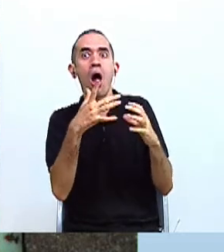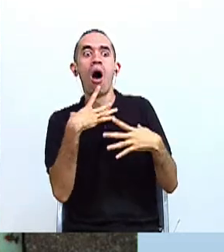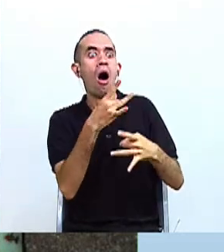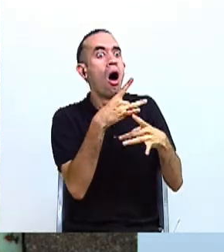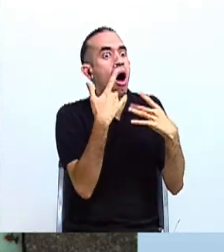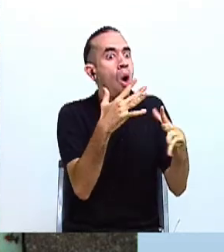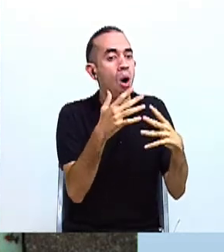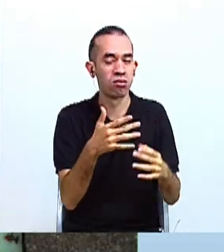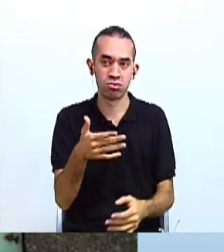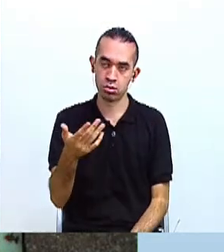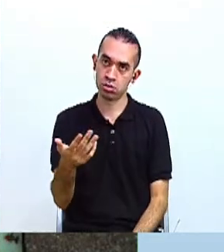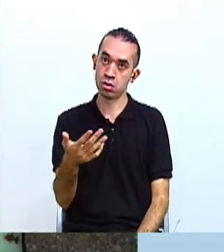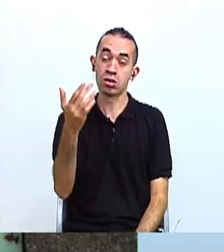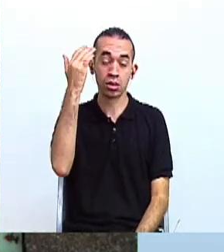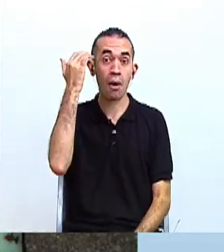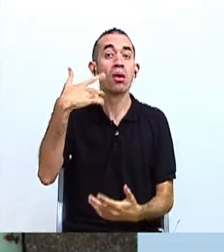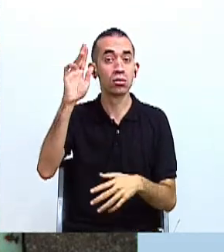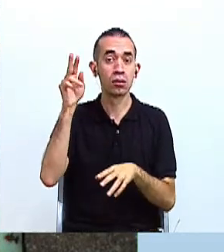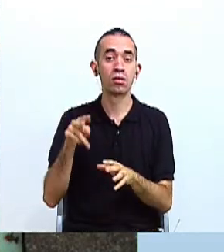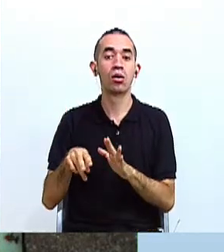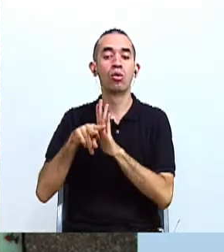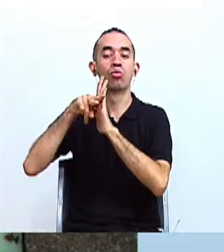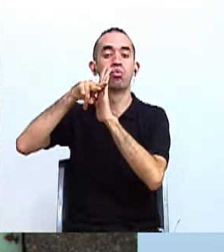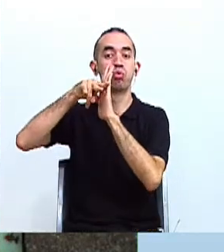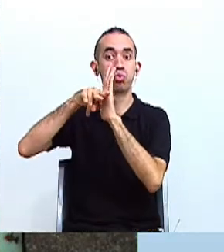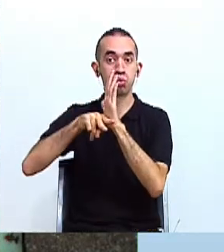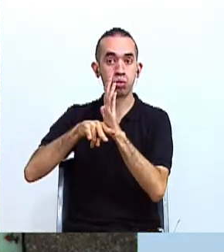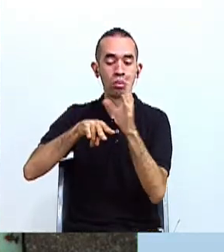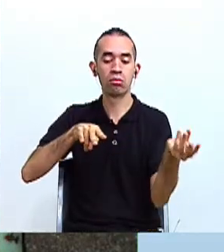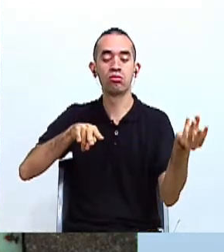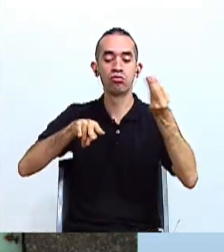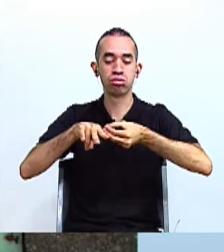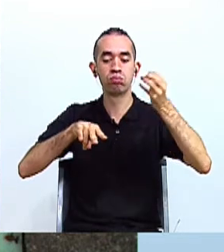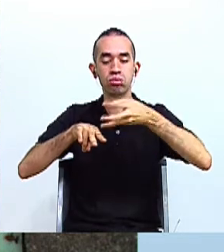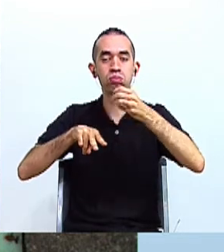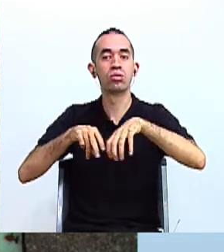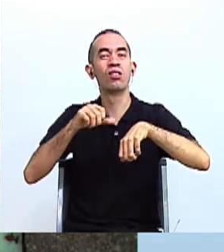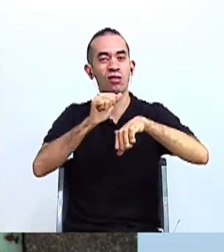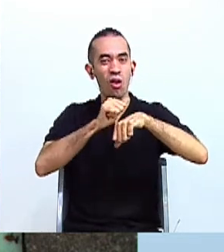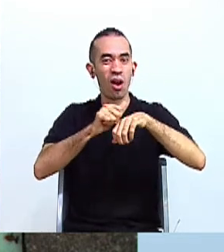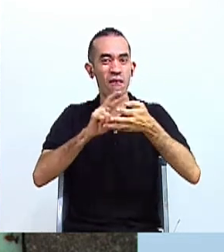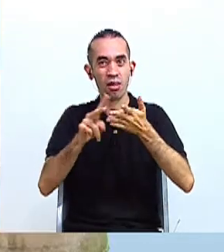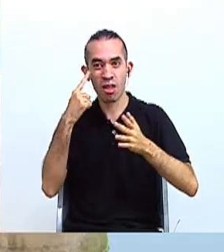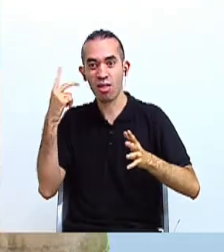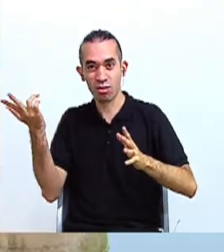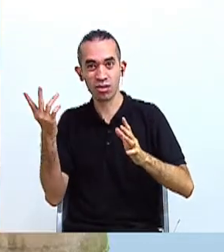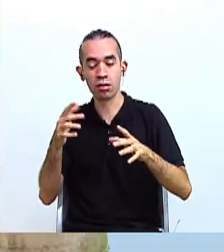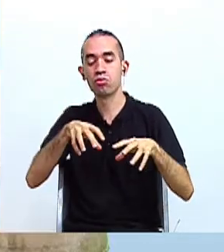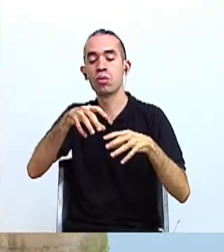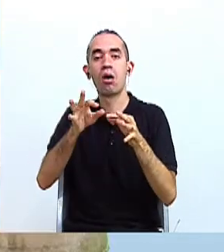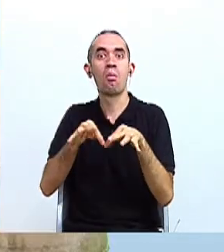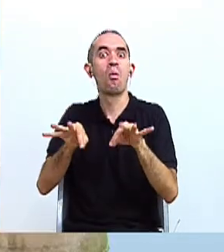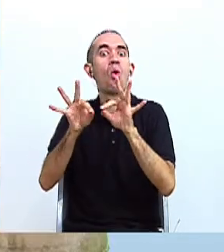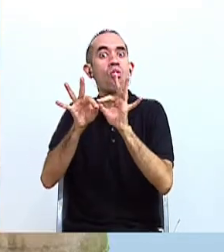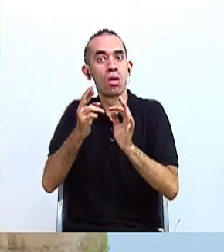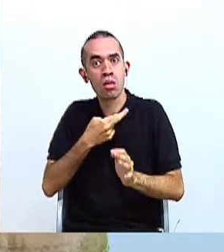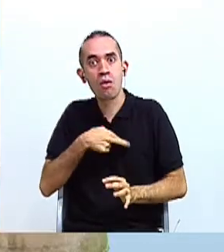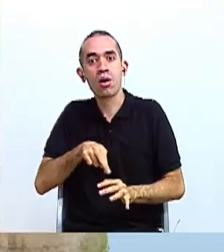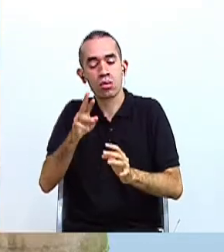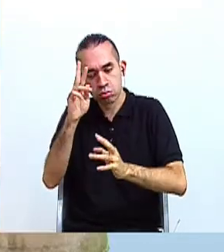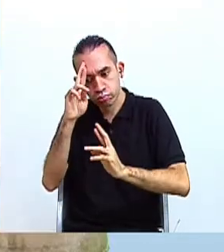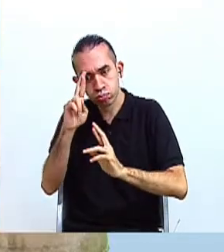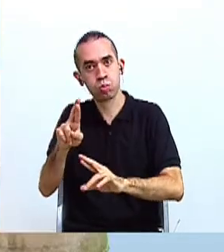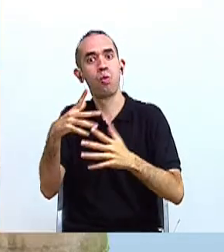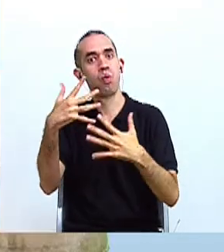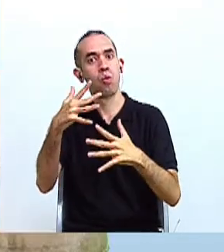demuestran el aprecio que le tenían a este objeto y lo significativo que era también a nivel religioso. Otra de las